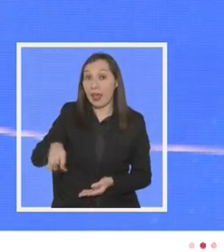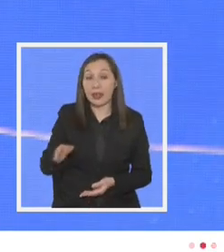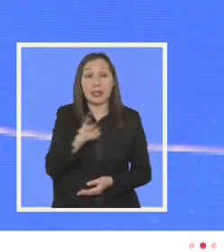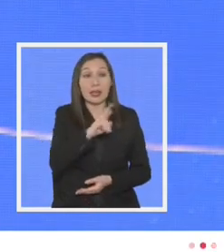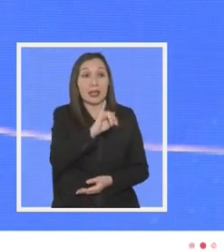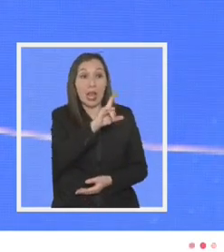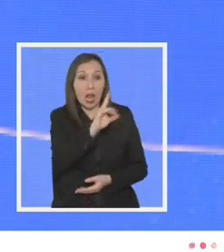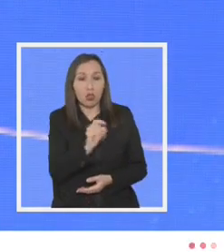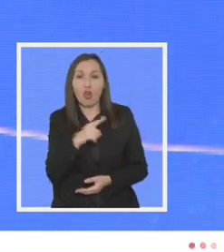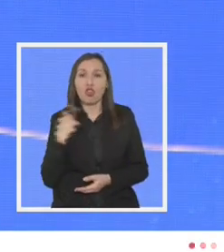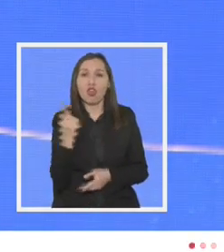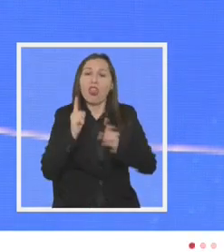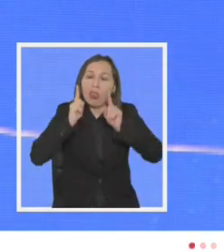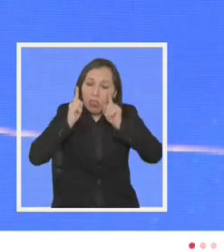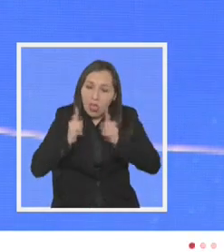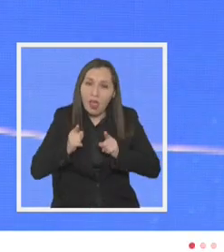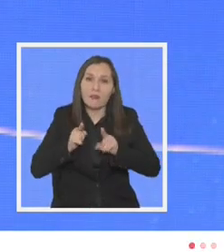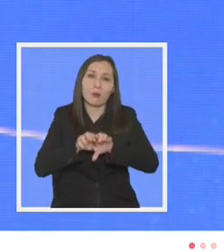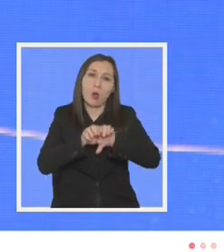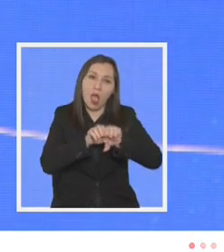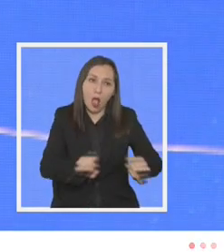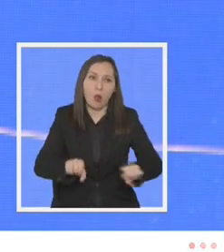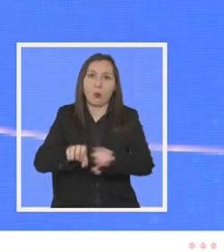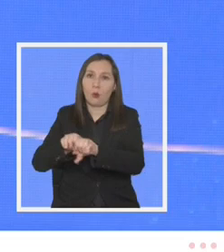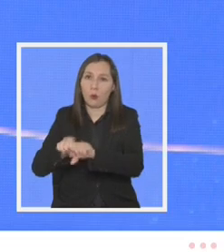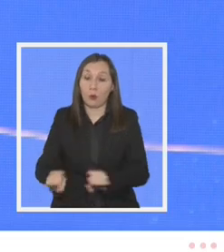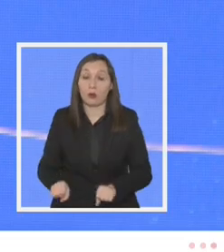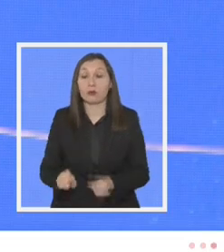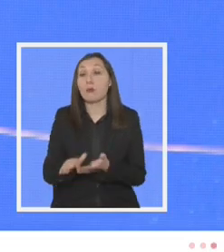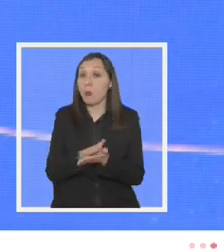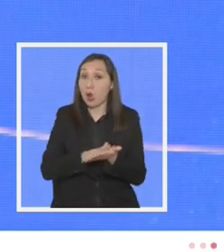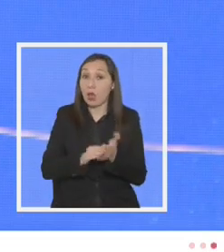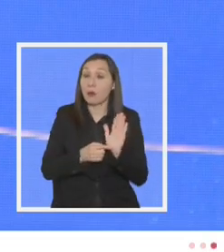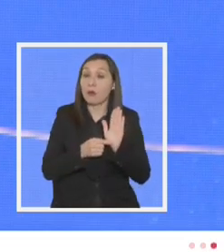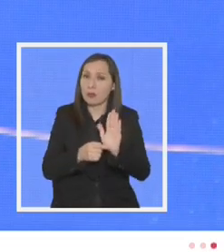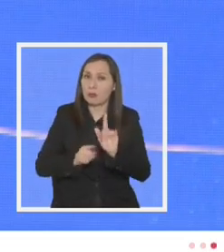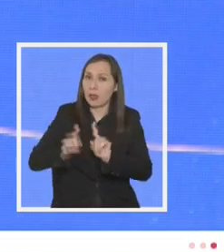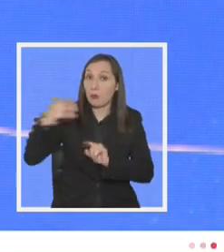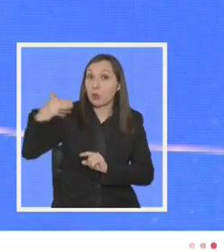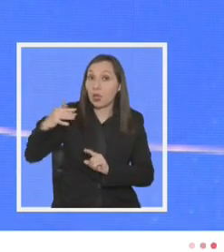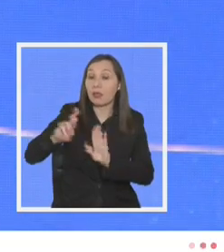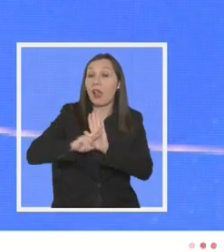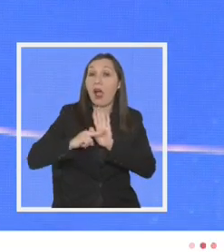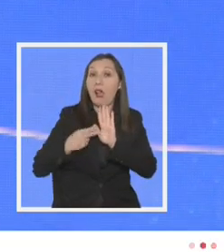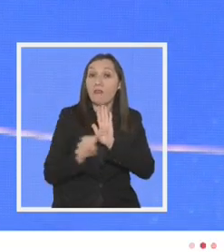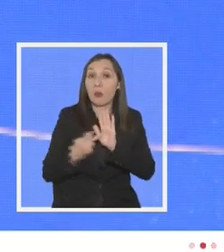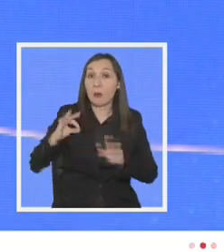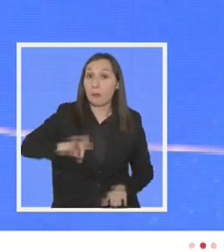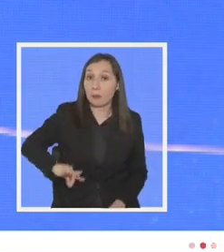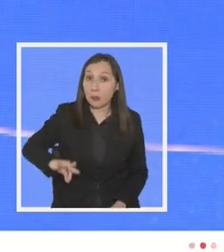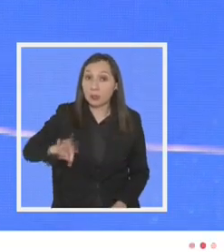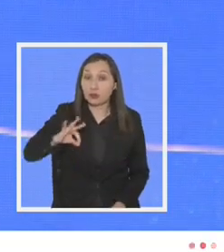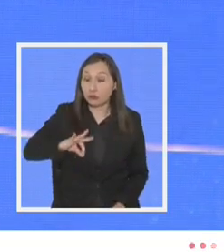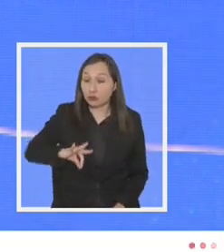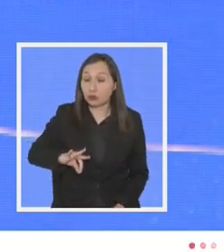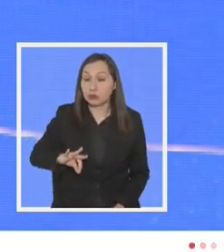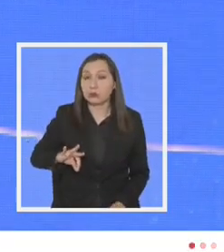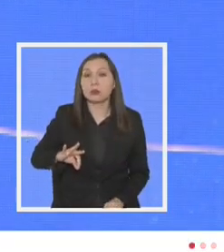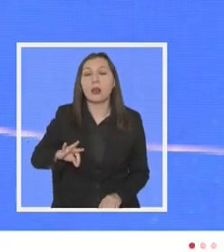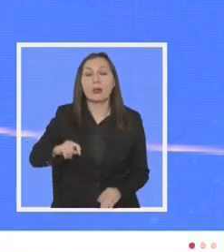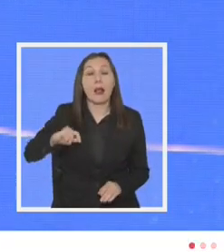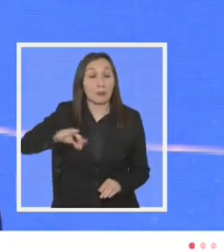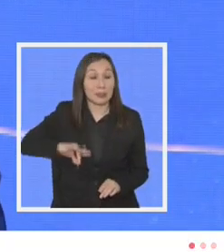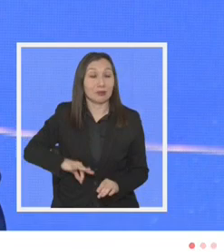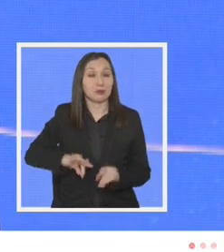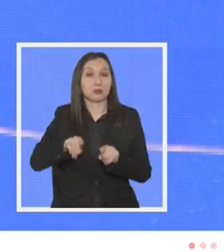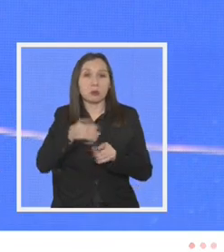debemos ponernos de acuerdo déjenme por ejemplo destacar algo importante de la reforma de pensiones la reforma de pensiones que